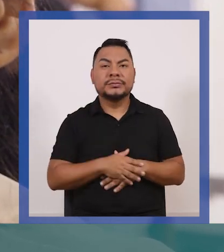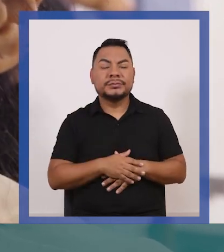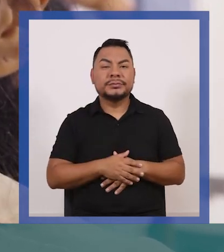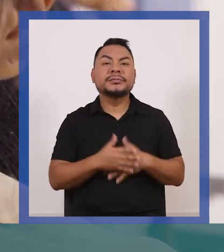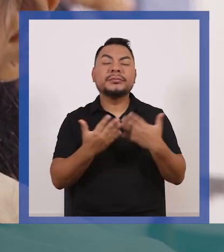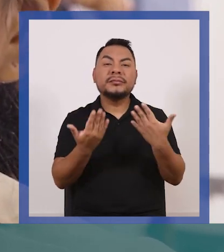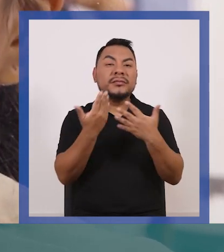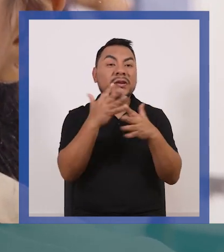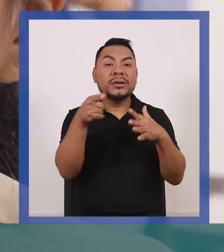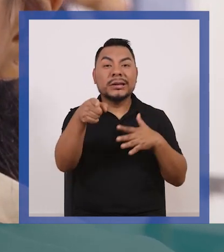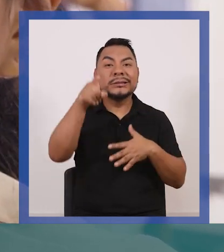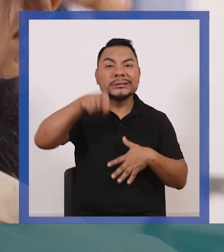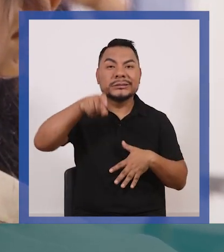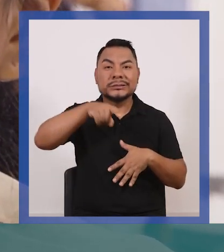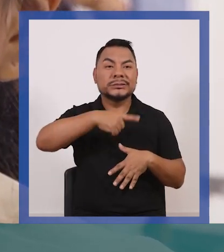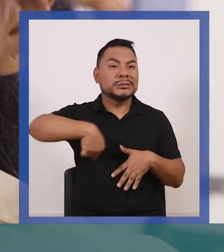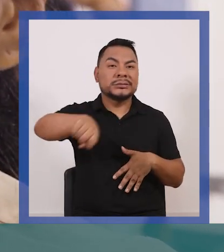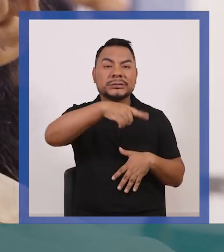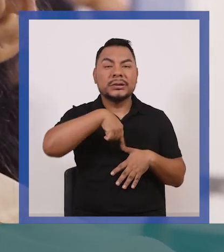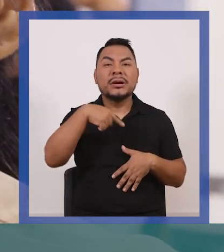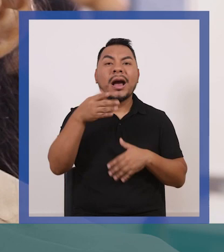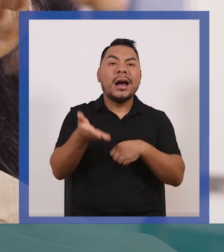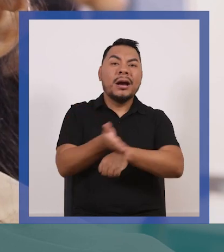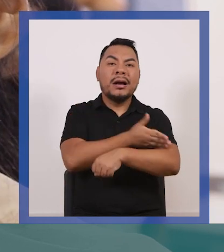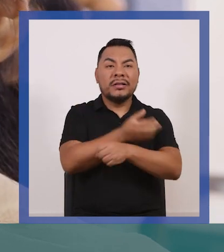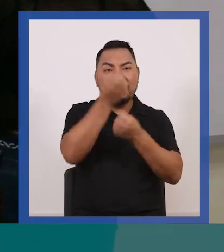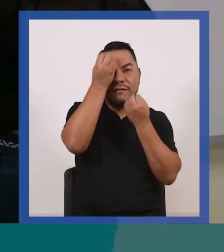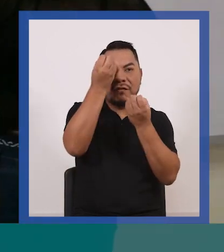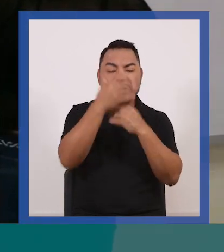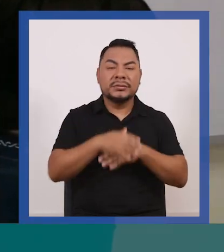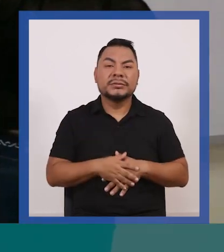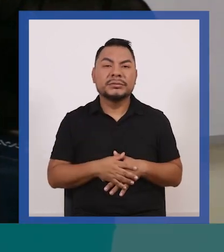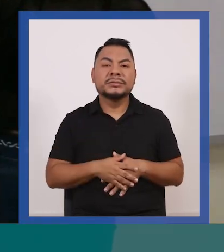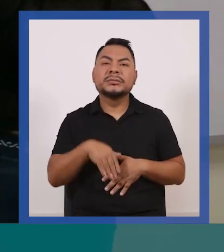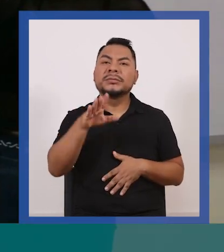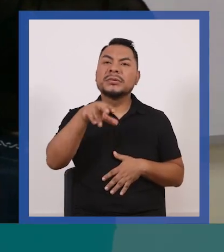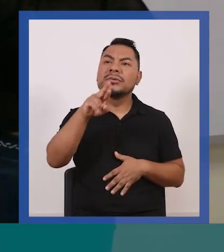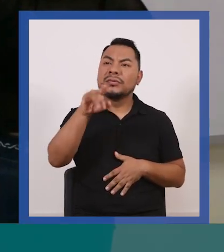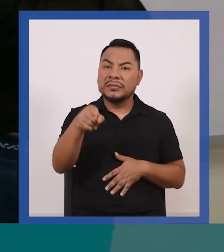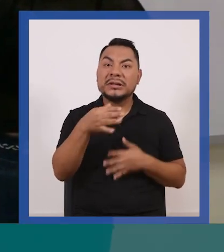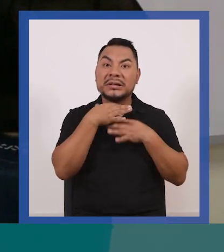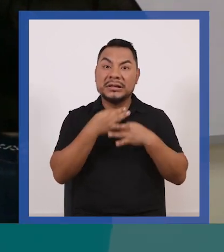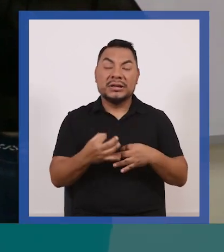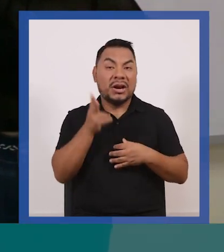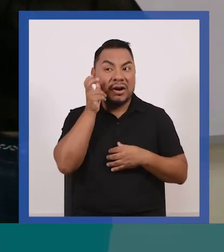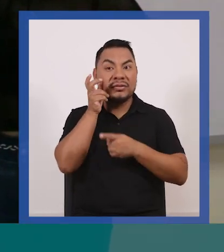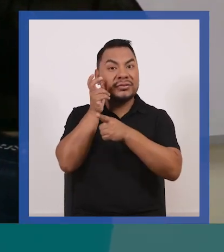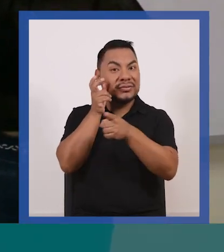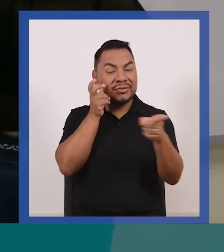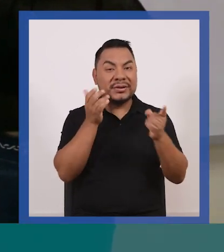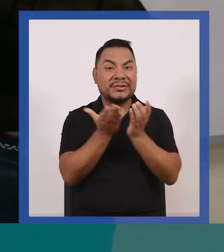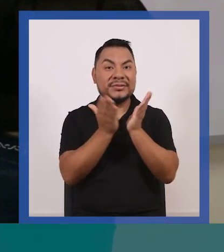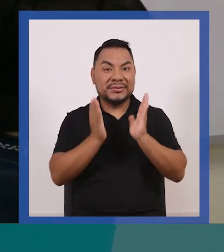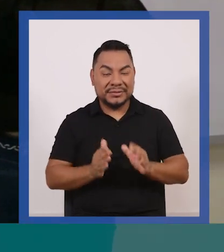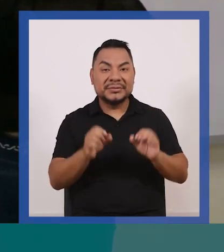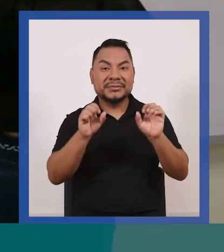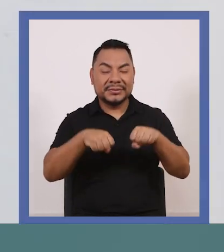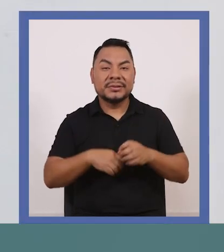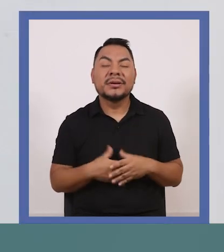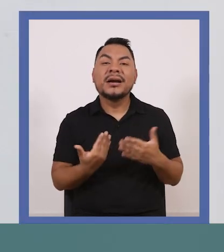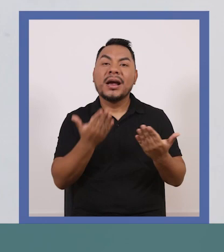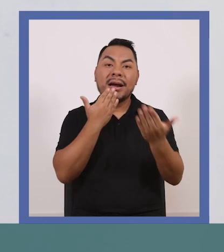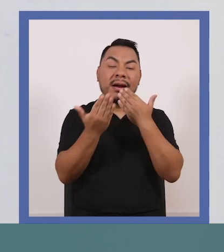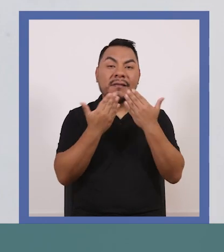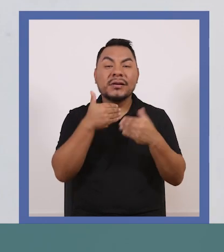país. Ante ello, es necesario que estemos informados. Rubi, qué interesante lo que acabamos de escuchar de nuestras alumnas.